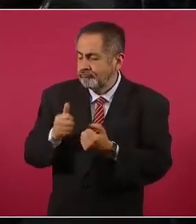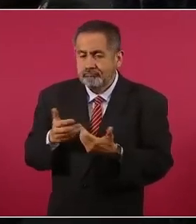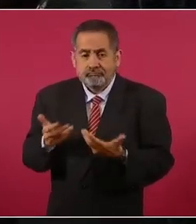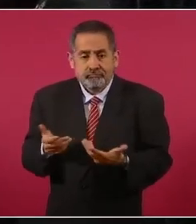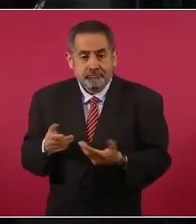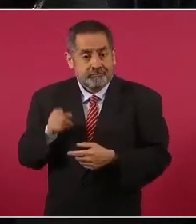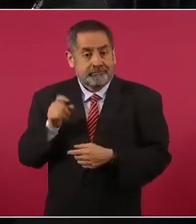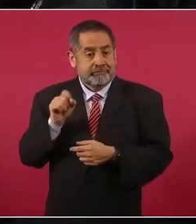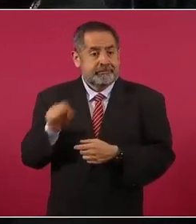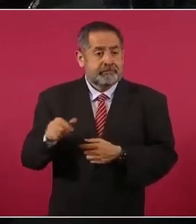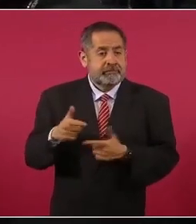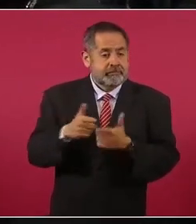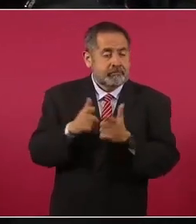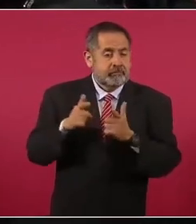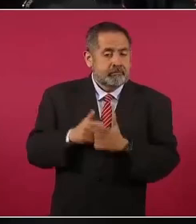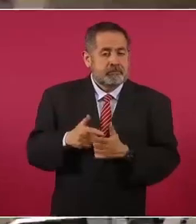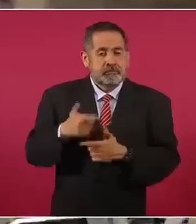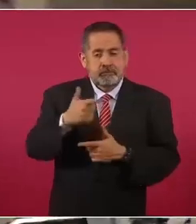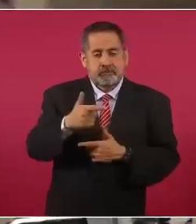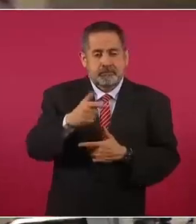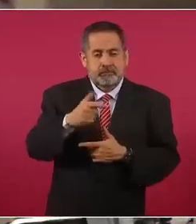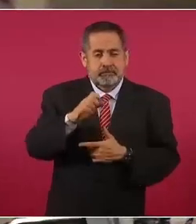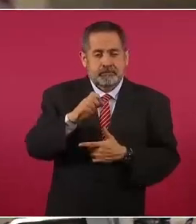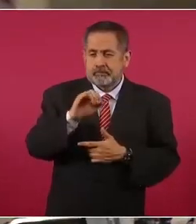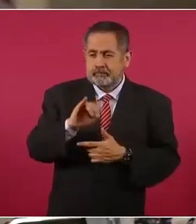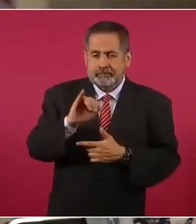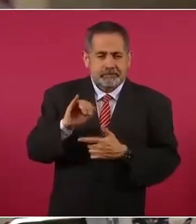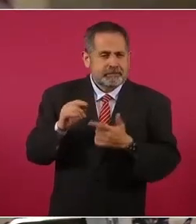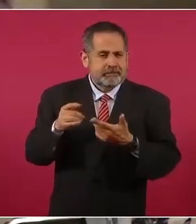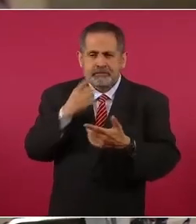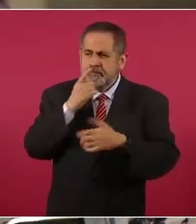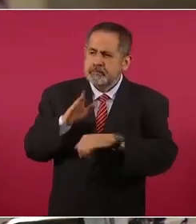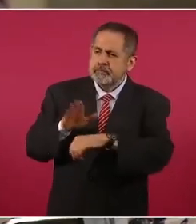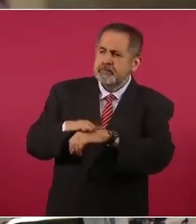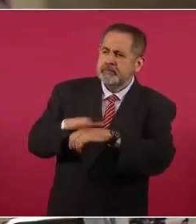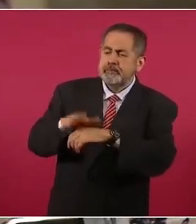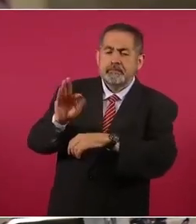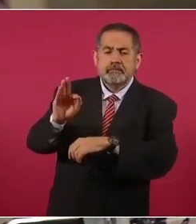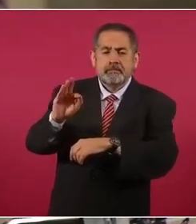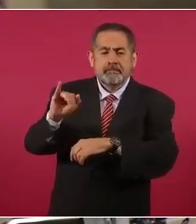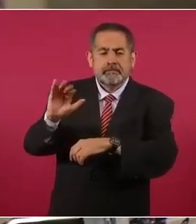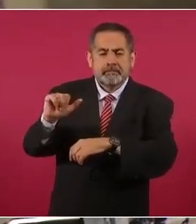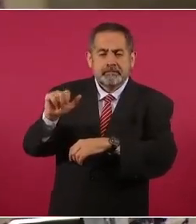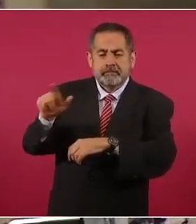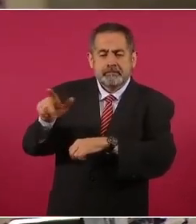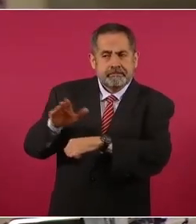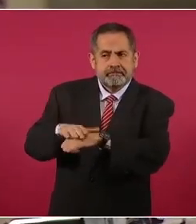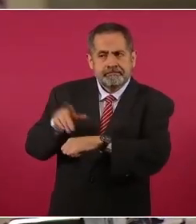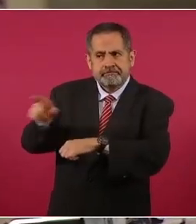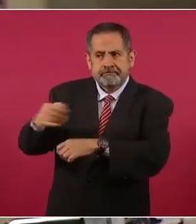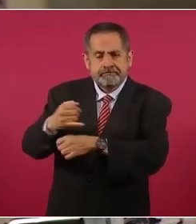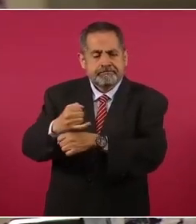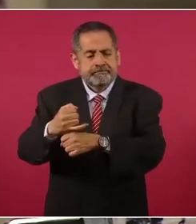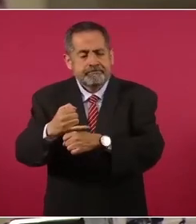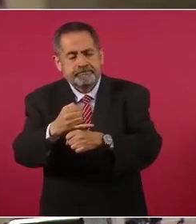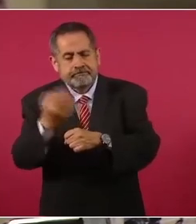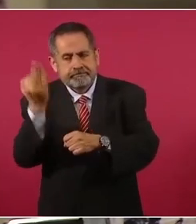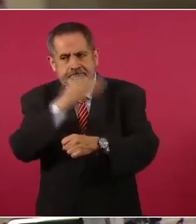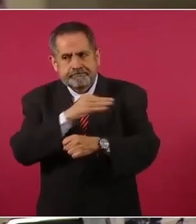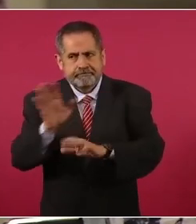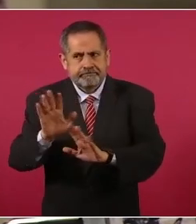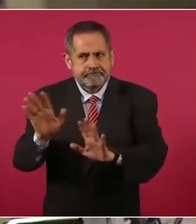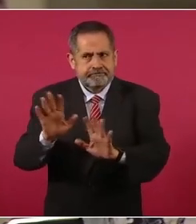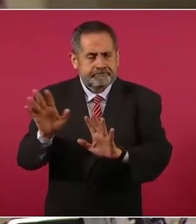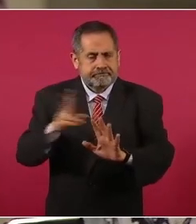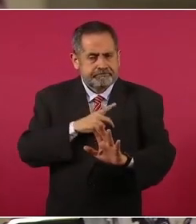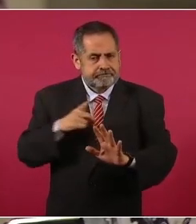el GIEI incluso llamó a la Fiscalía General de la República a no generar investigaciones falsas, a